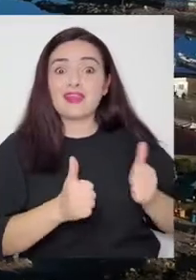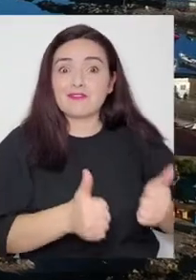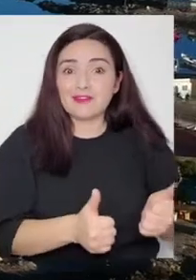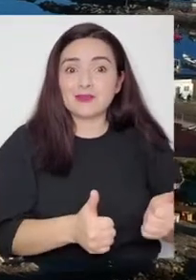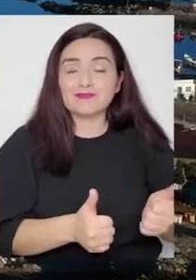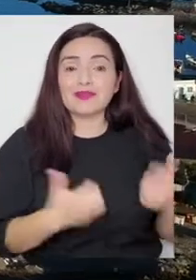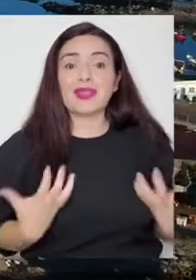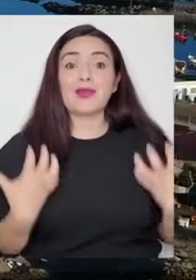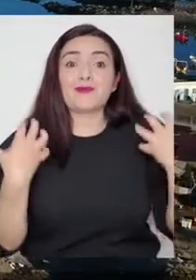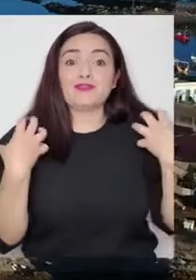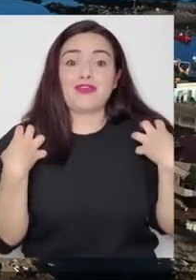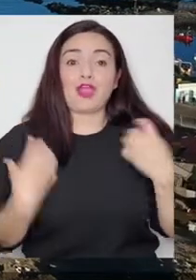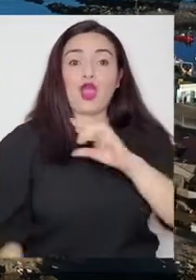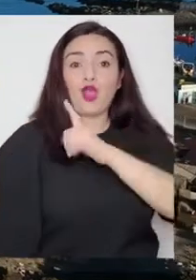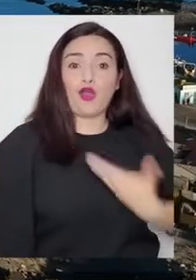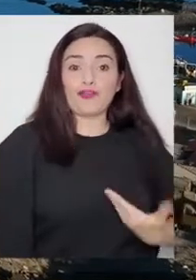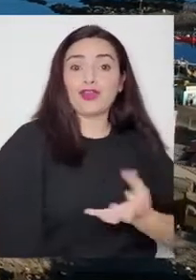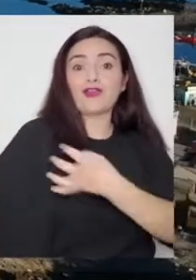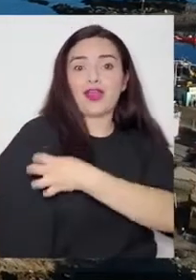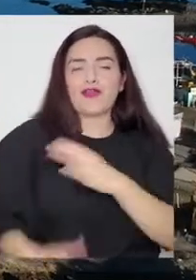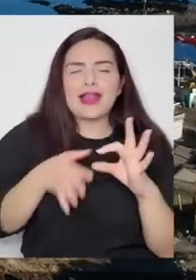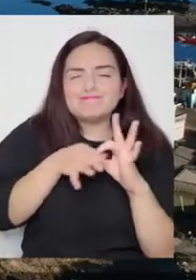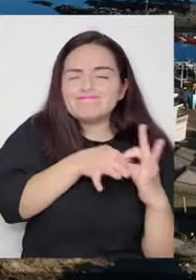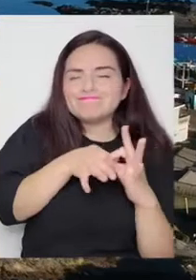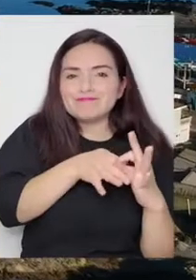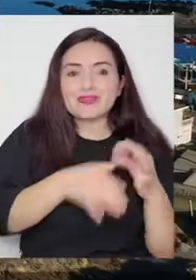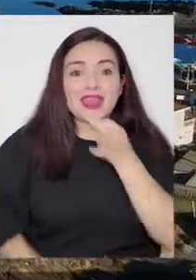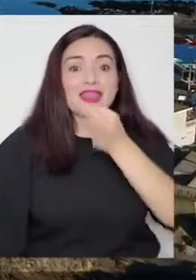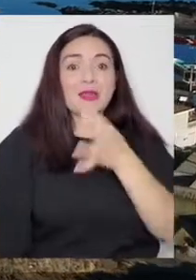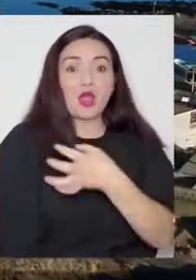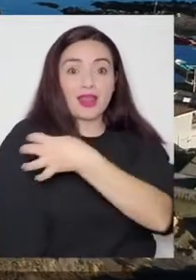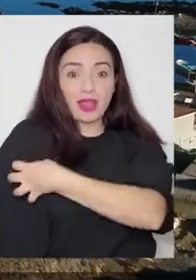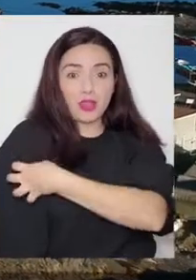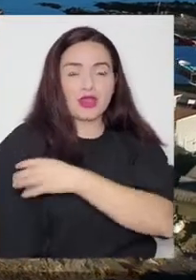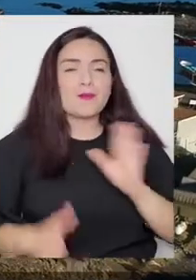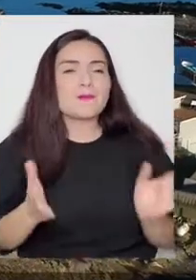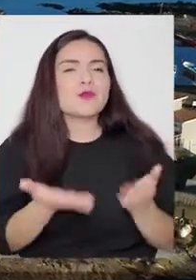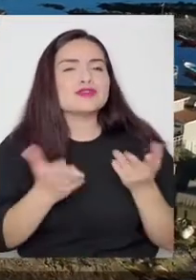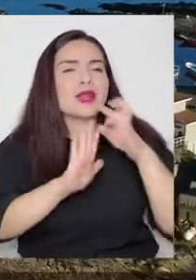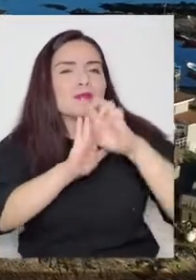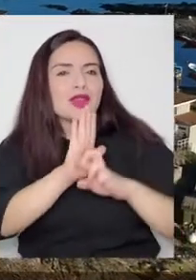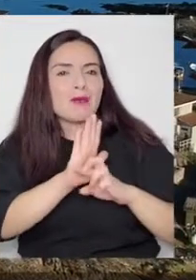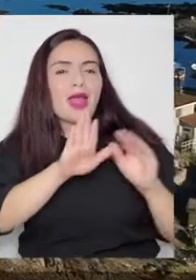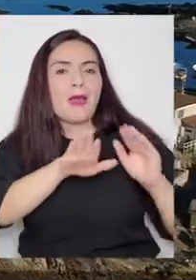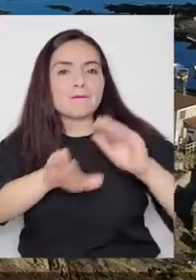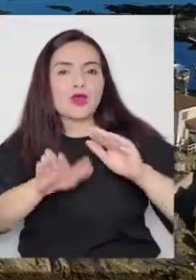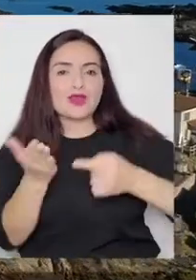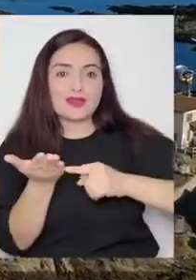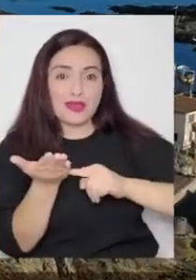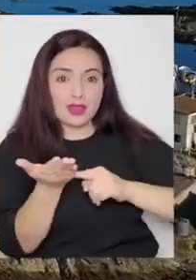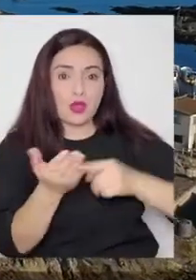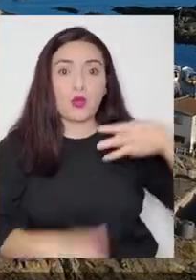ese también es un desafío que tiene que ir de la mano con las obligaciones que tiene el propio gobierno regional. Hemos dicho en la región que tenemos que impulsar un programa